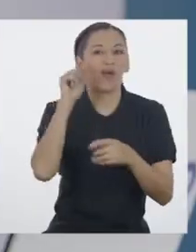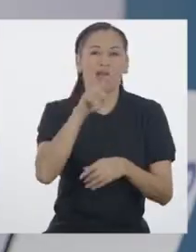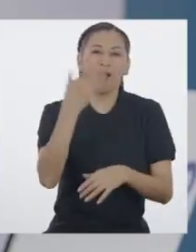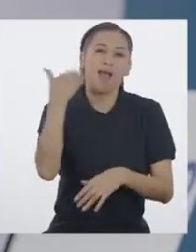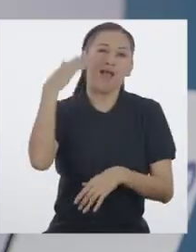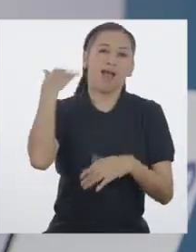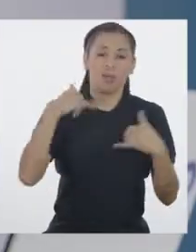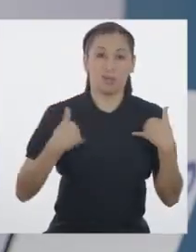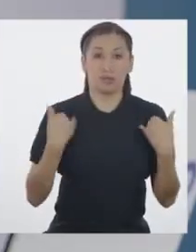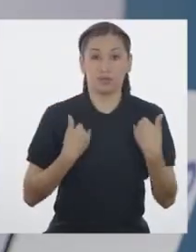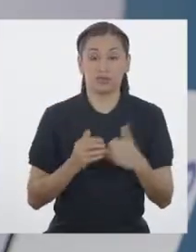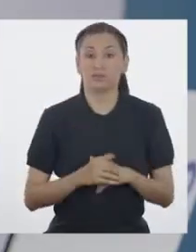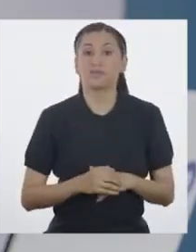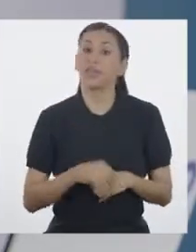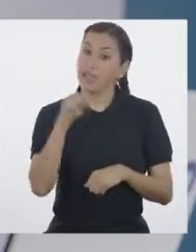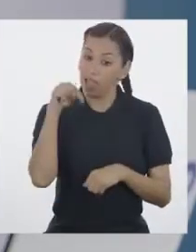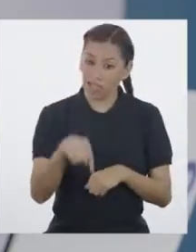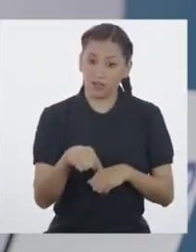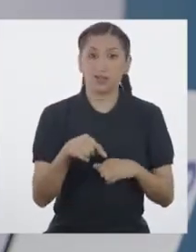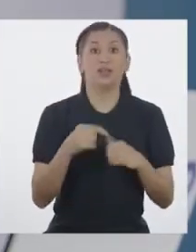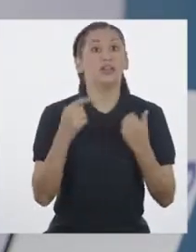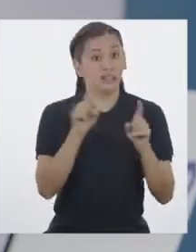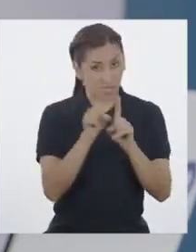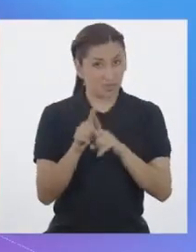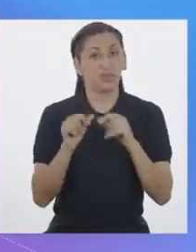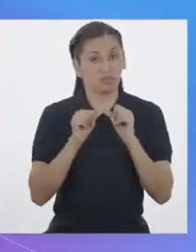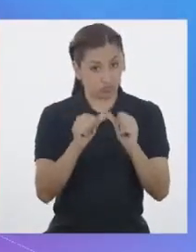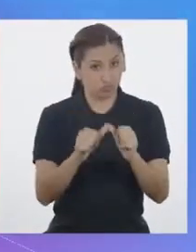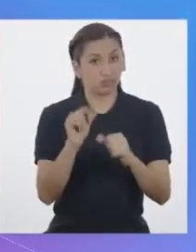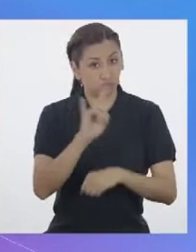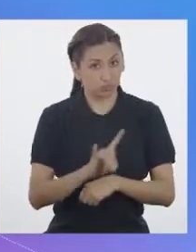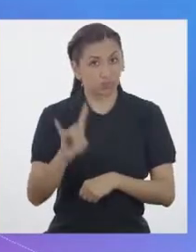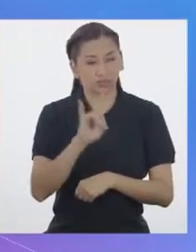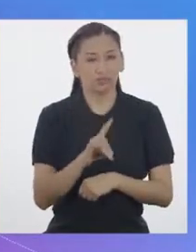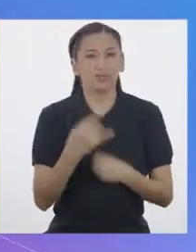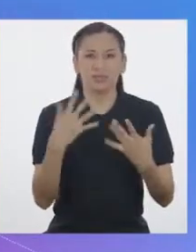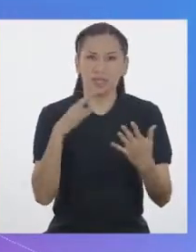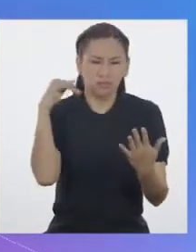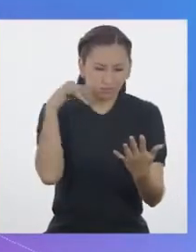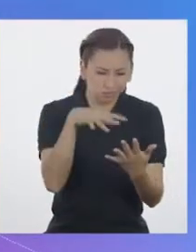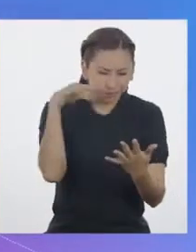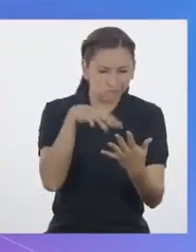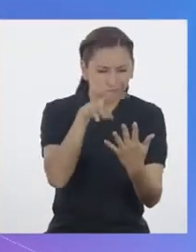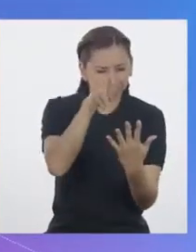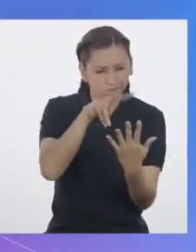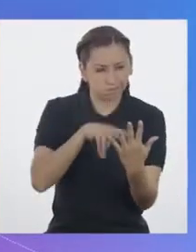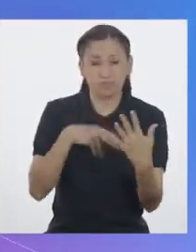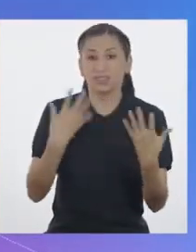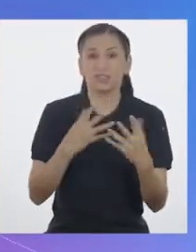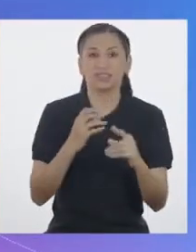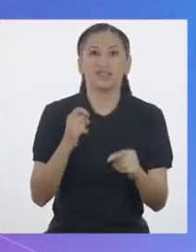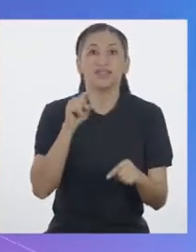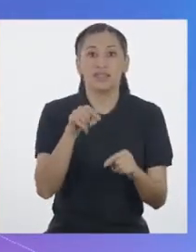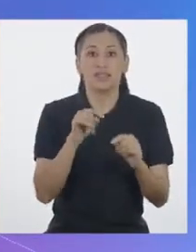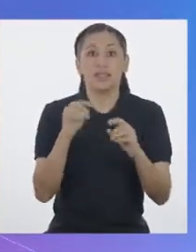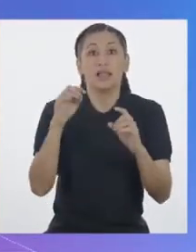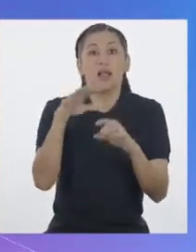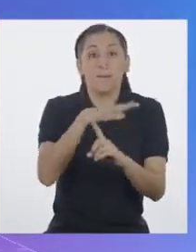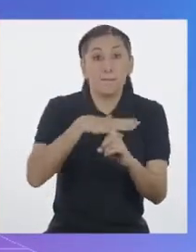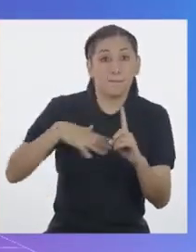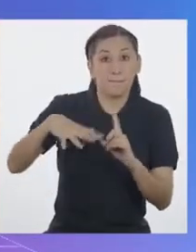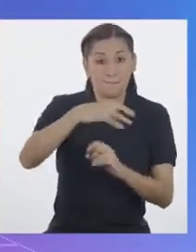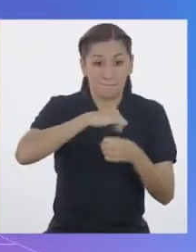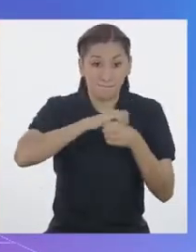De hecho, aún es bastante utilizada Se han realizado estudios que nos dicen que a raíz de la pandemia